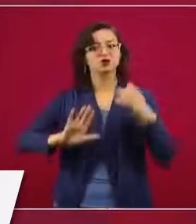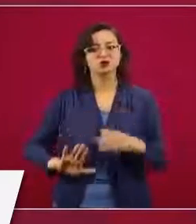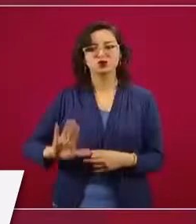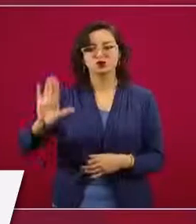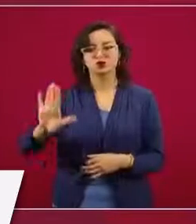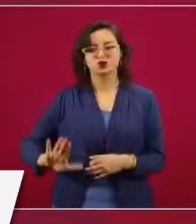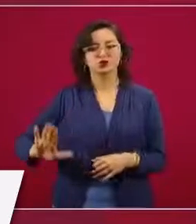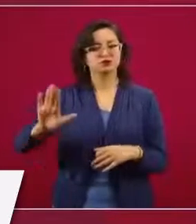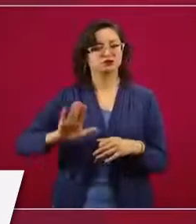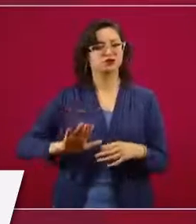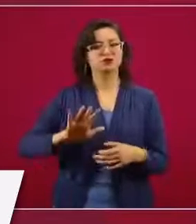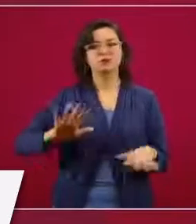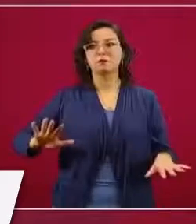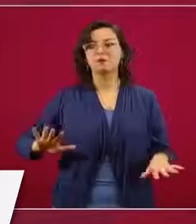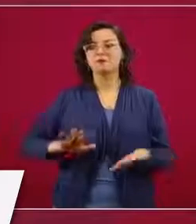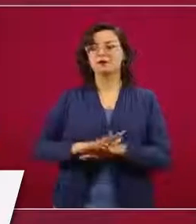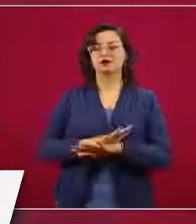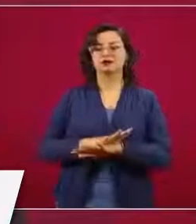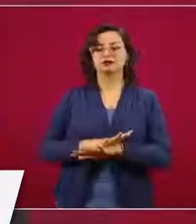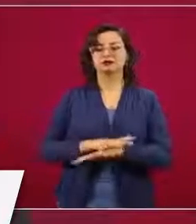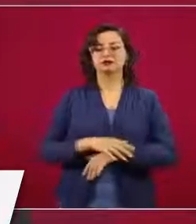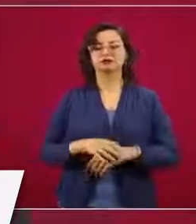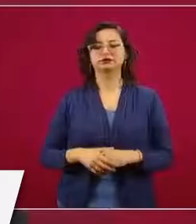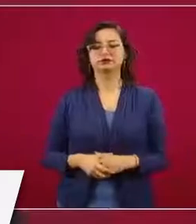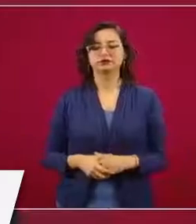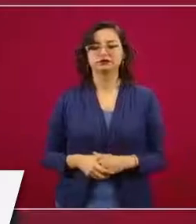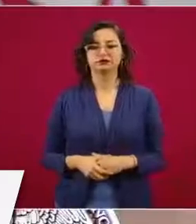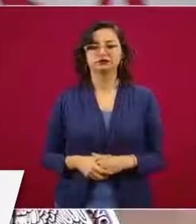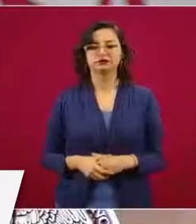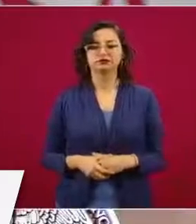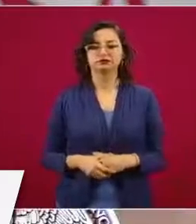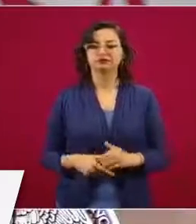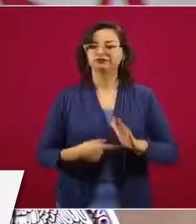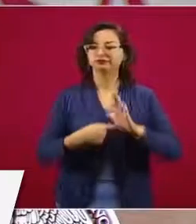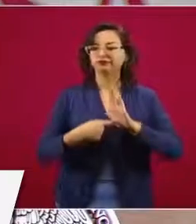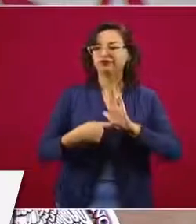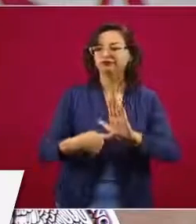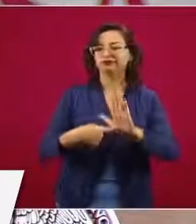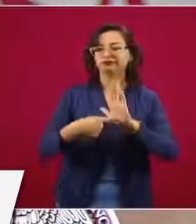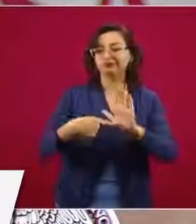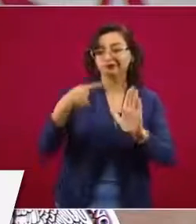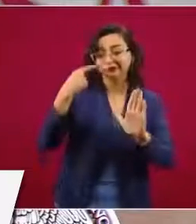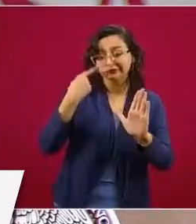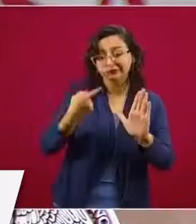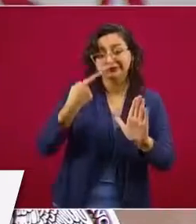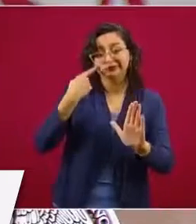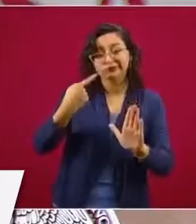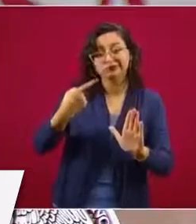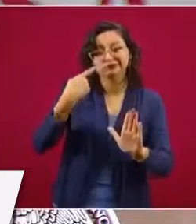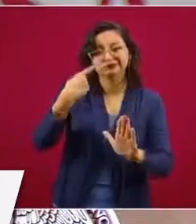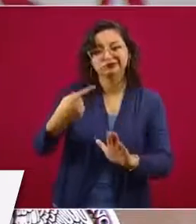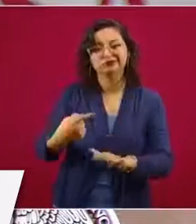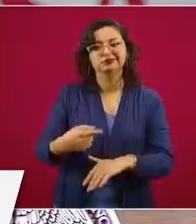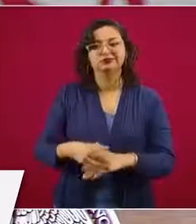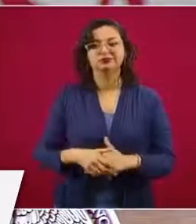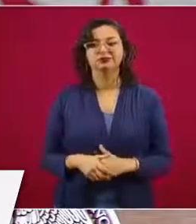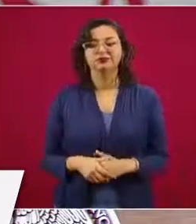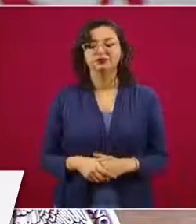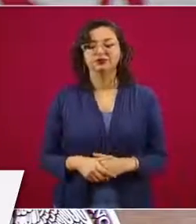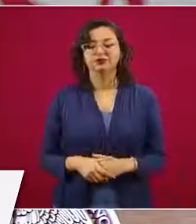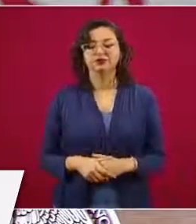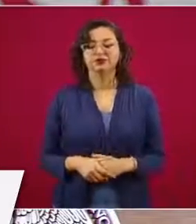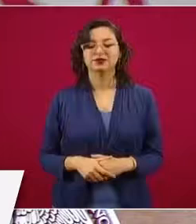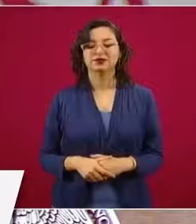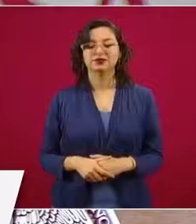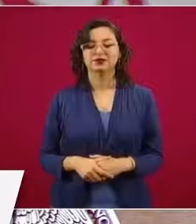y se está probando ahora. Entonces, en primer